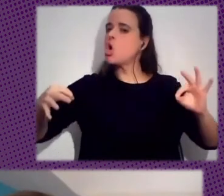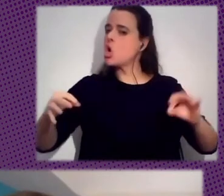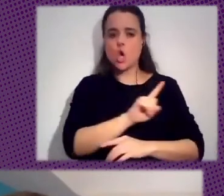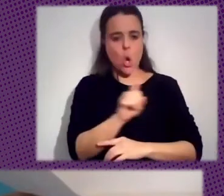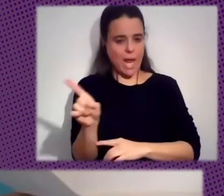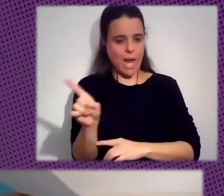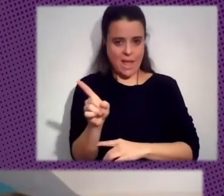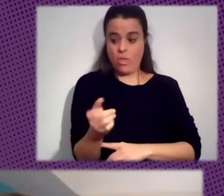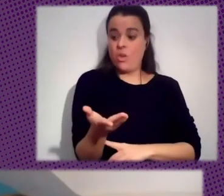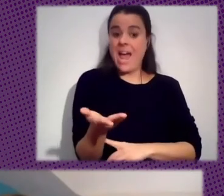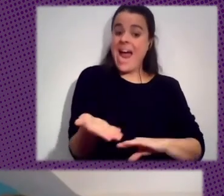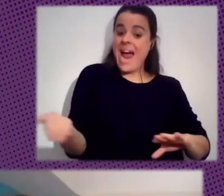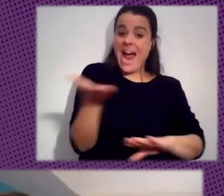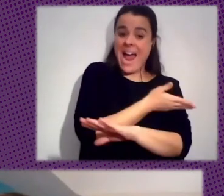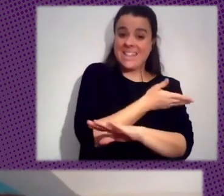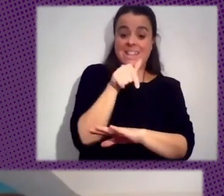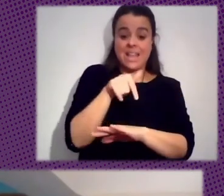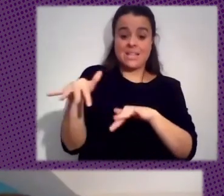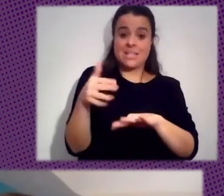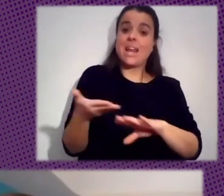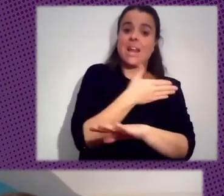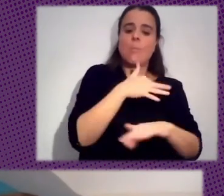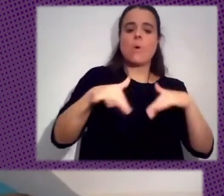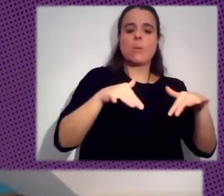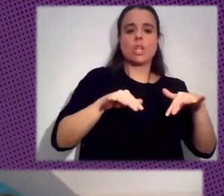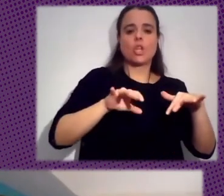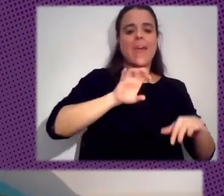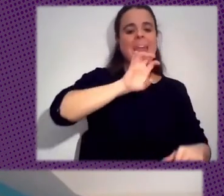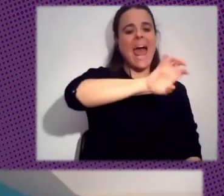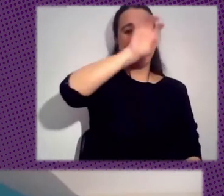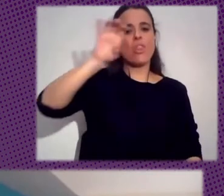De Tecnologías No Alineadas Hubo Movimiento De Naciones No Alineadas